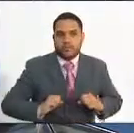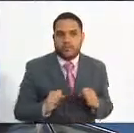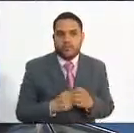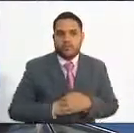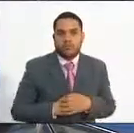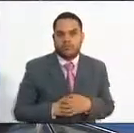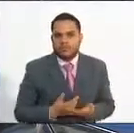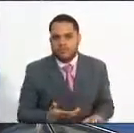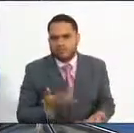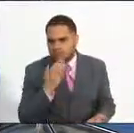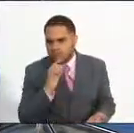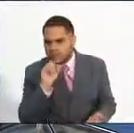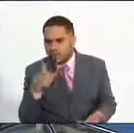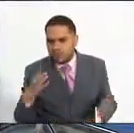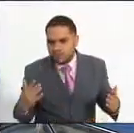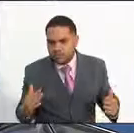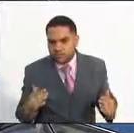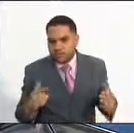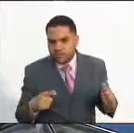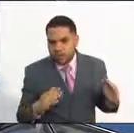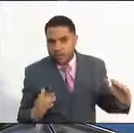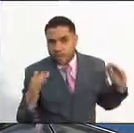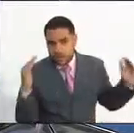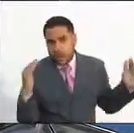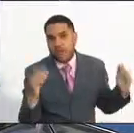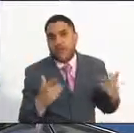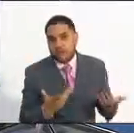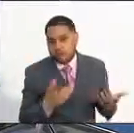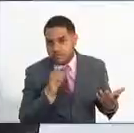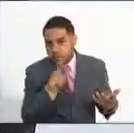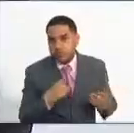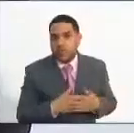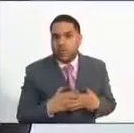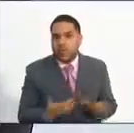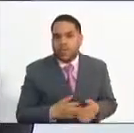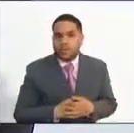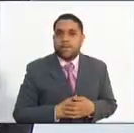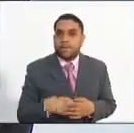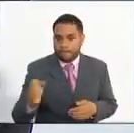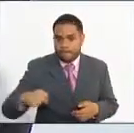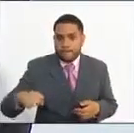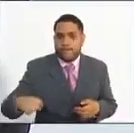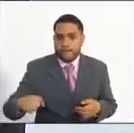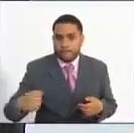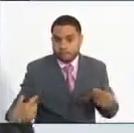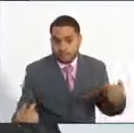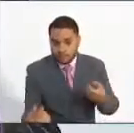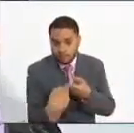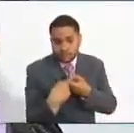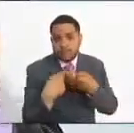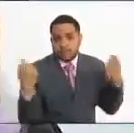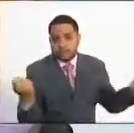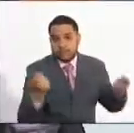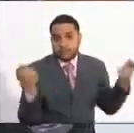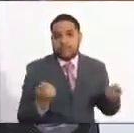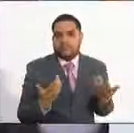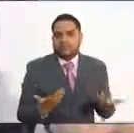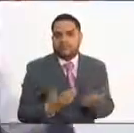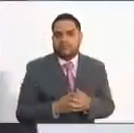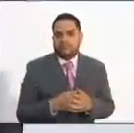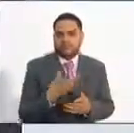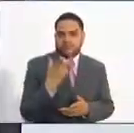se encuentran estas convocatorias? ¿A grandes rasgos, en qué etapas se encuentran? Bien, estas convocatorias se encuentran en